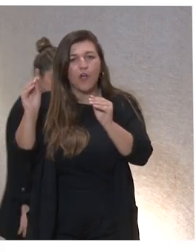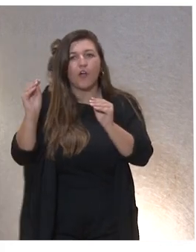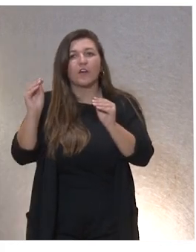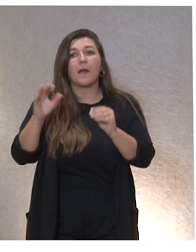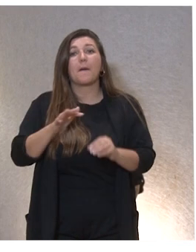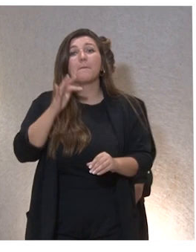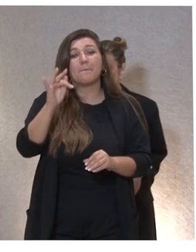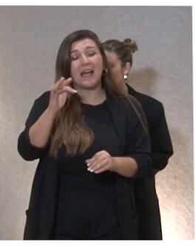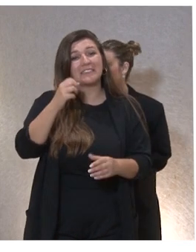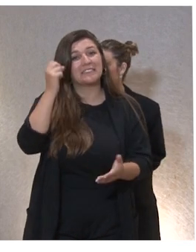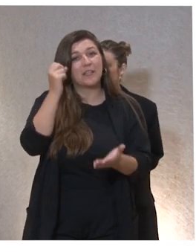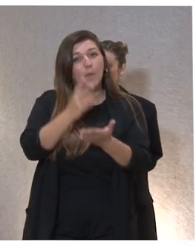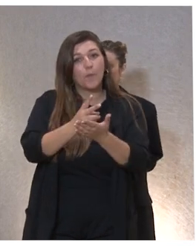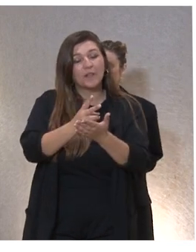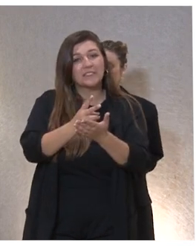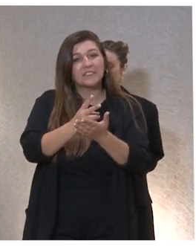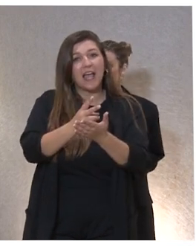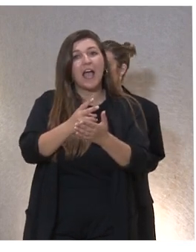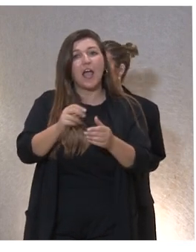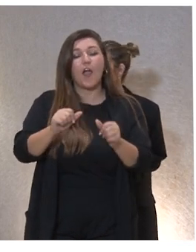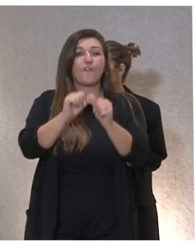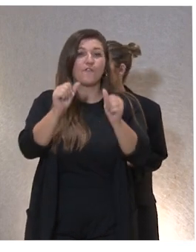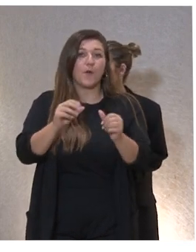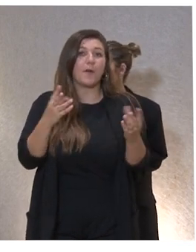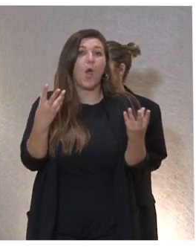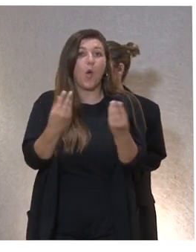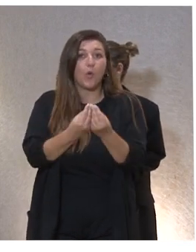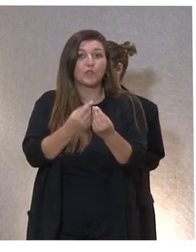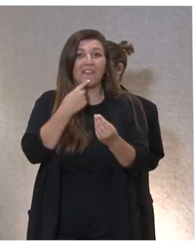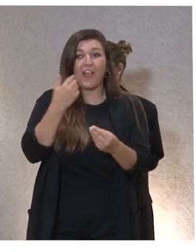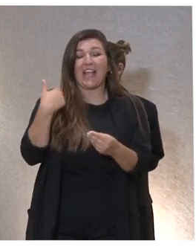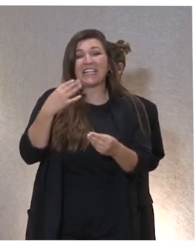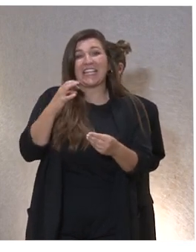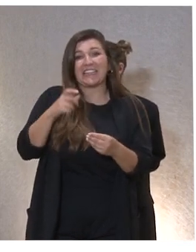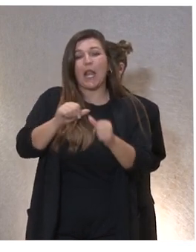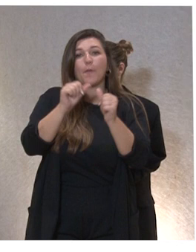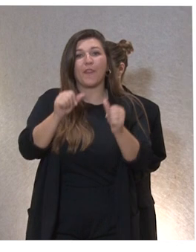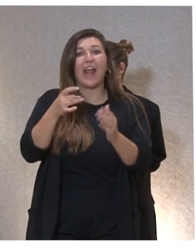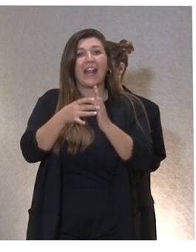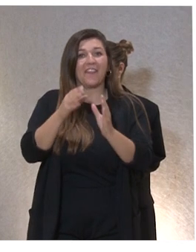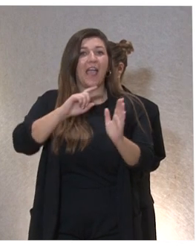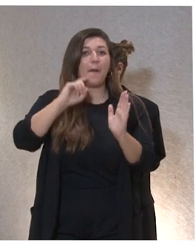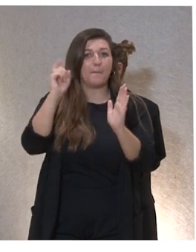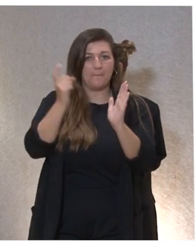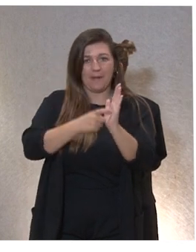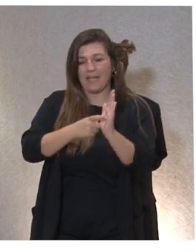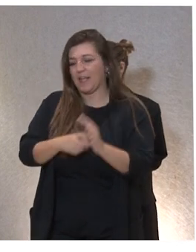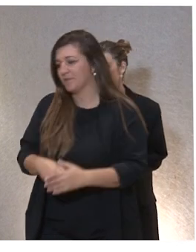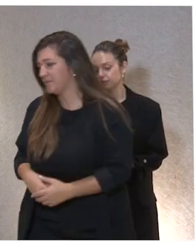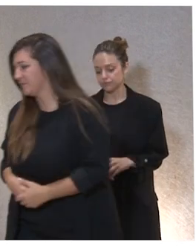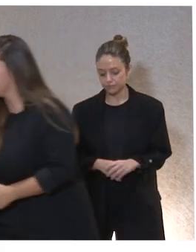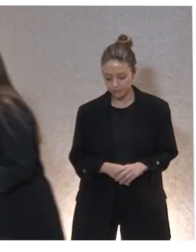Y además hemos apostado de manera conjunta, que también lo ha mencionado Tatiana, por el modelo de calidad plena, que, como sabéis,